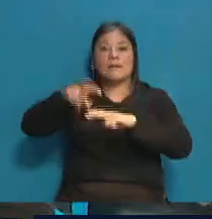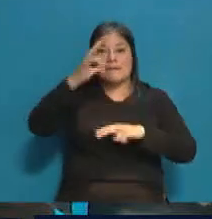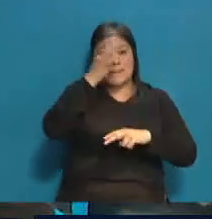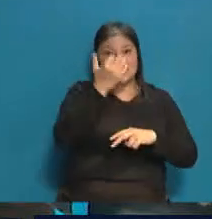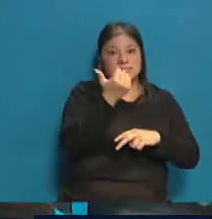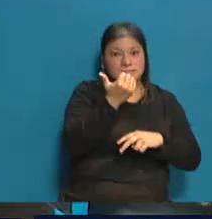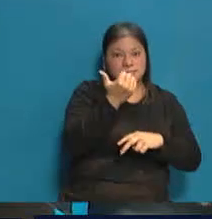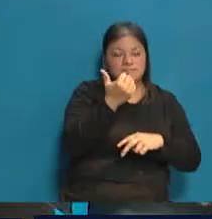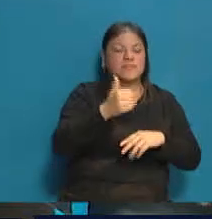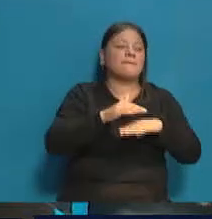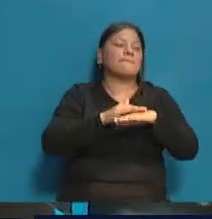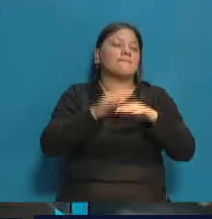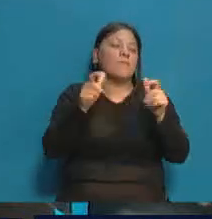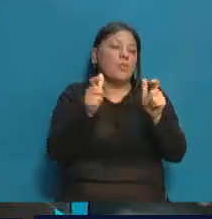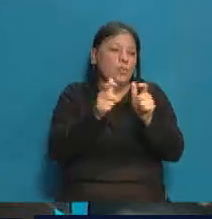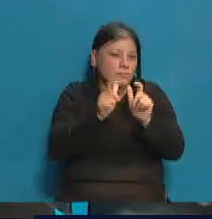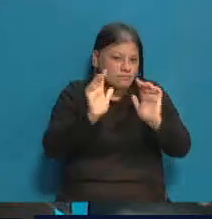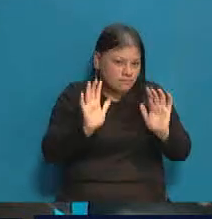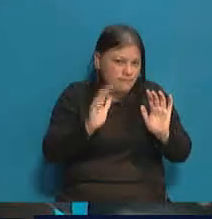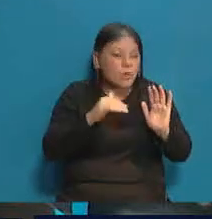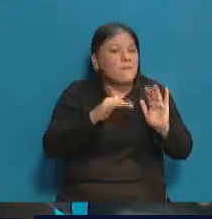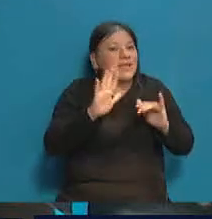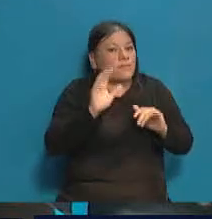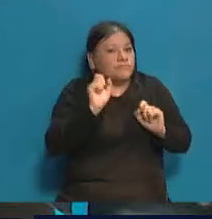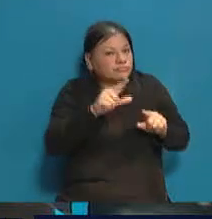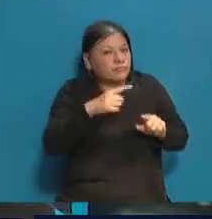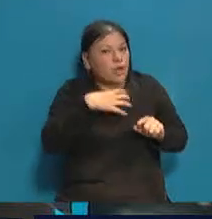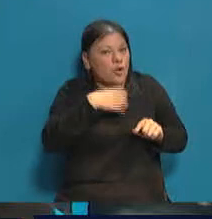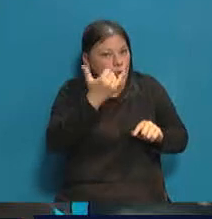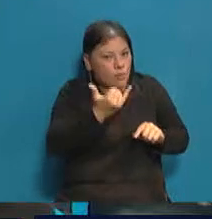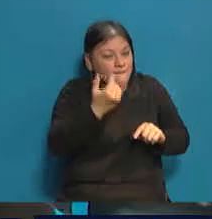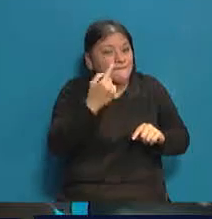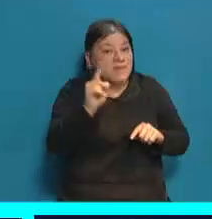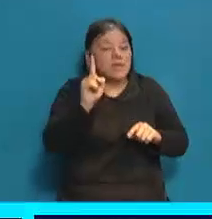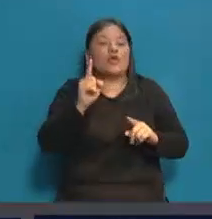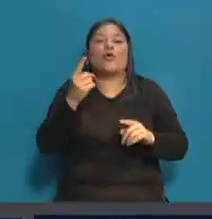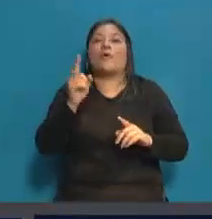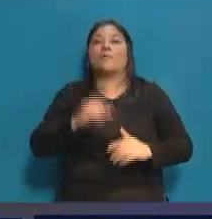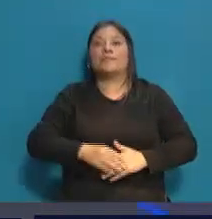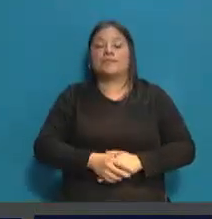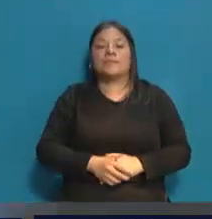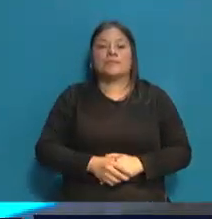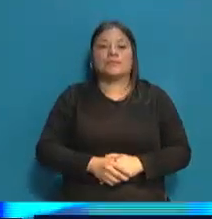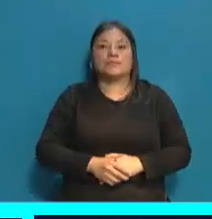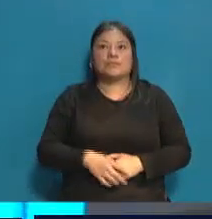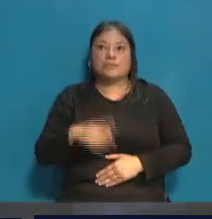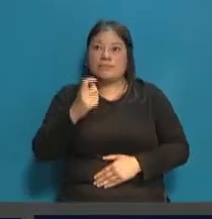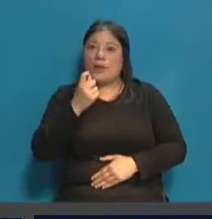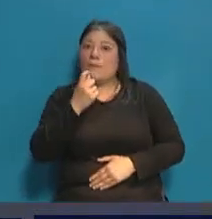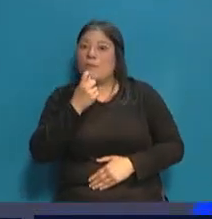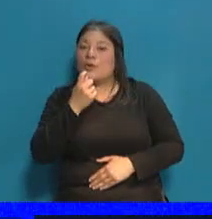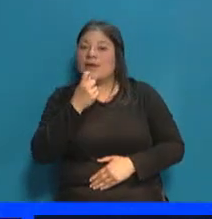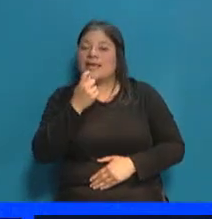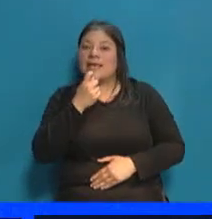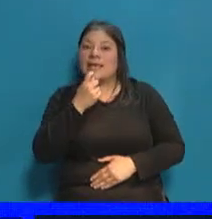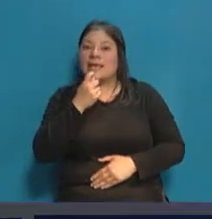Es la primera minoría. La mayoría propia, pero para algunos casos, como por ejemplo, donde se